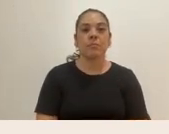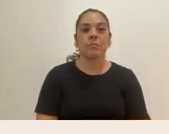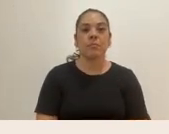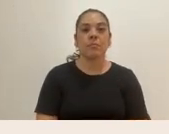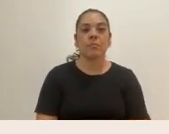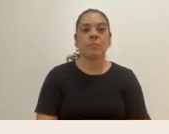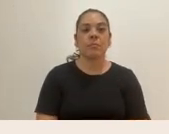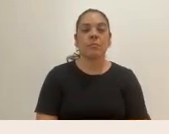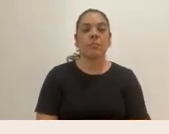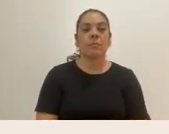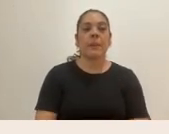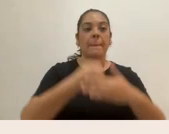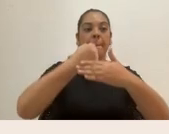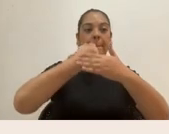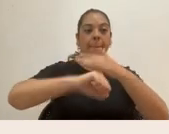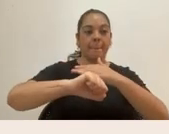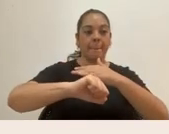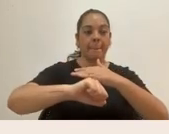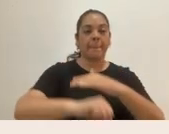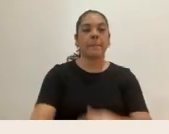Parir Parir